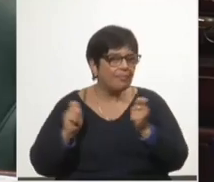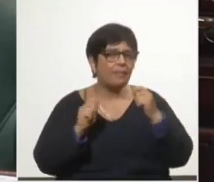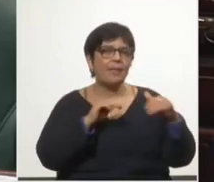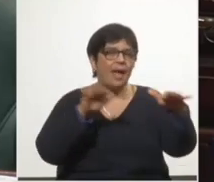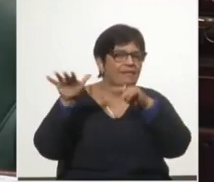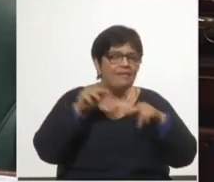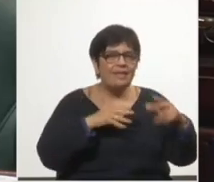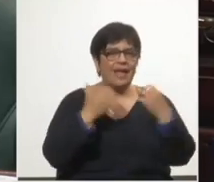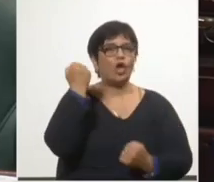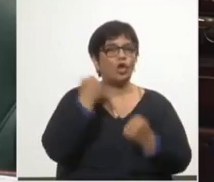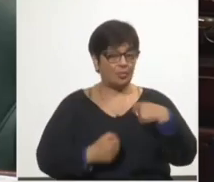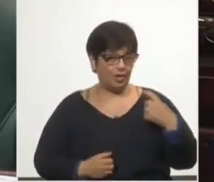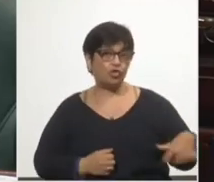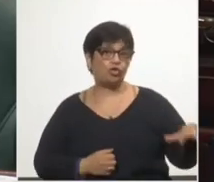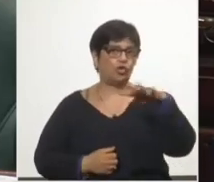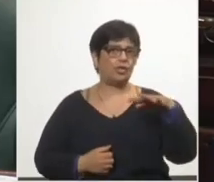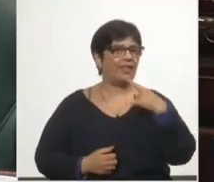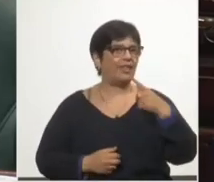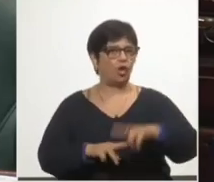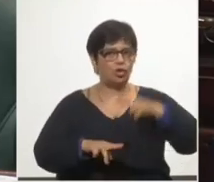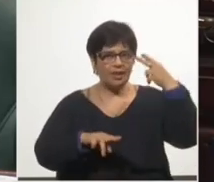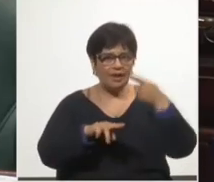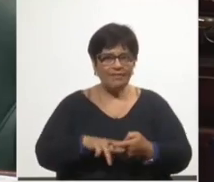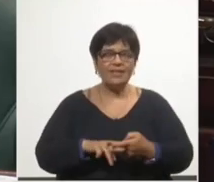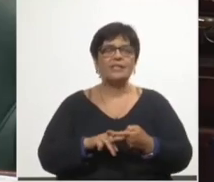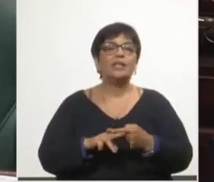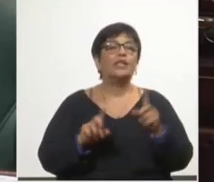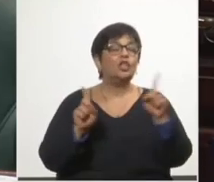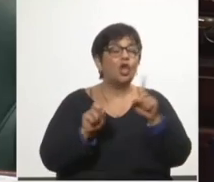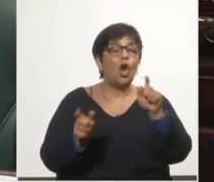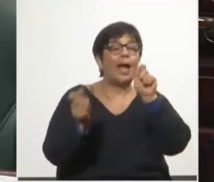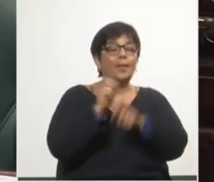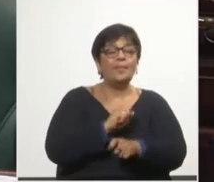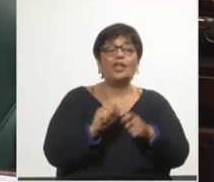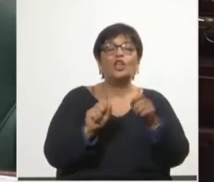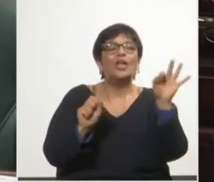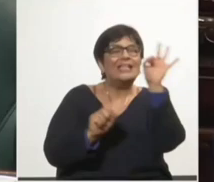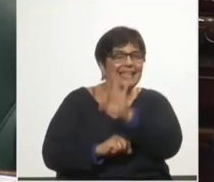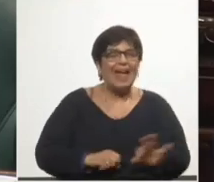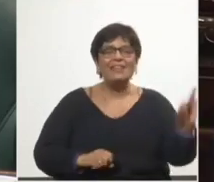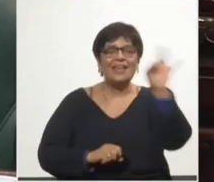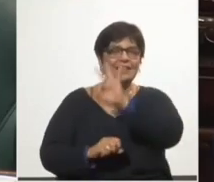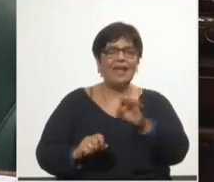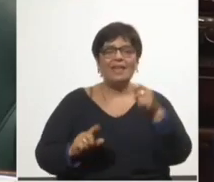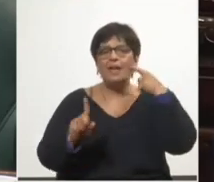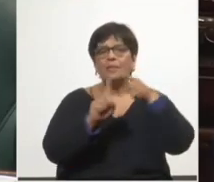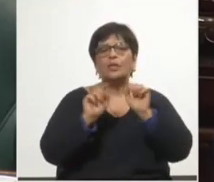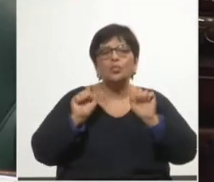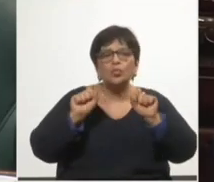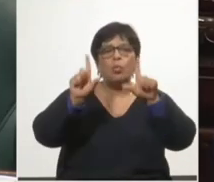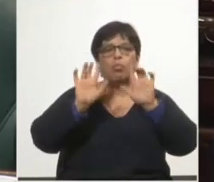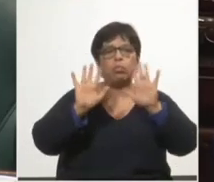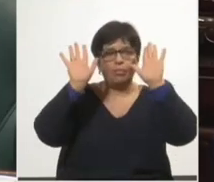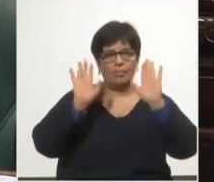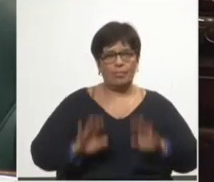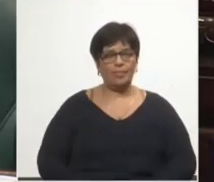económica y social, reitero, sin violentar sus propias metas fiscales.